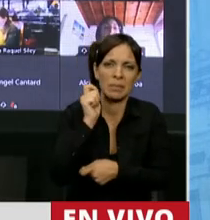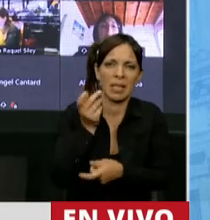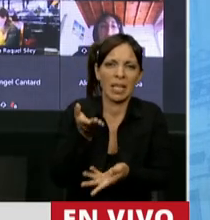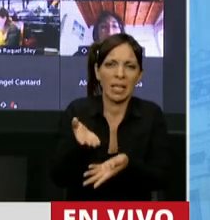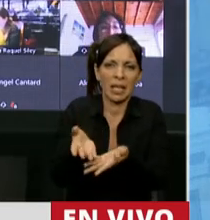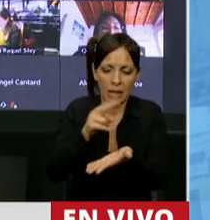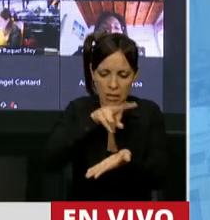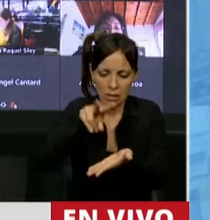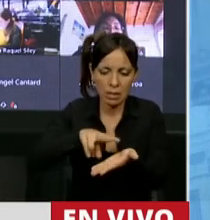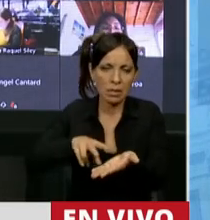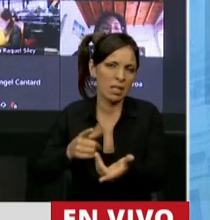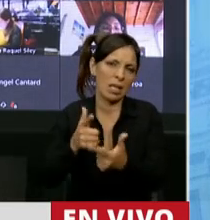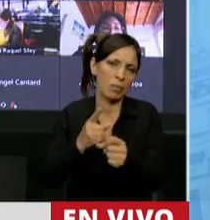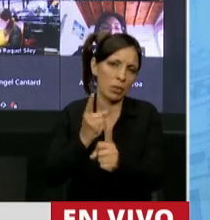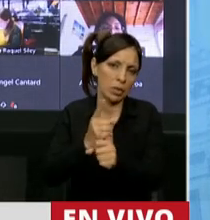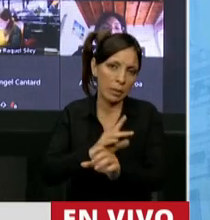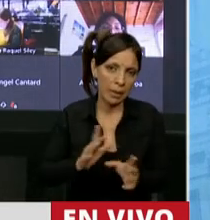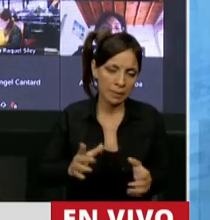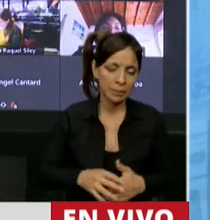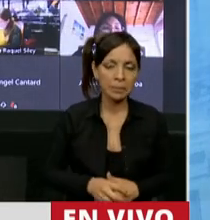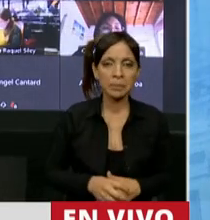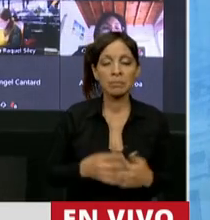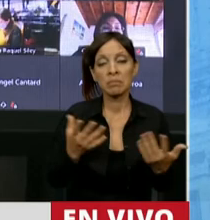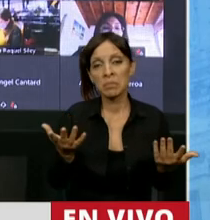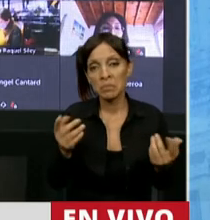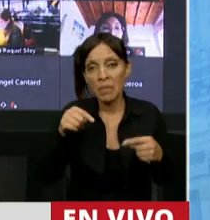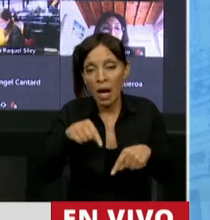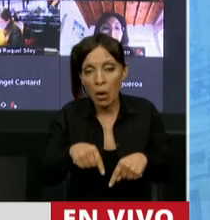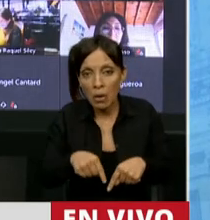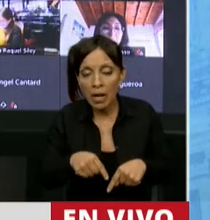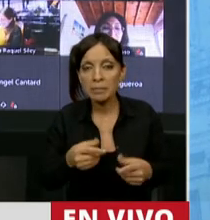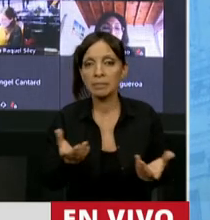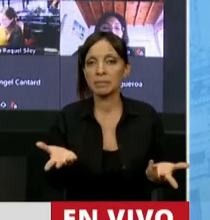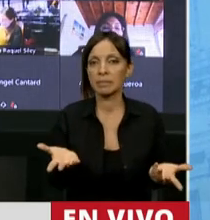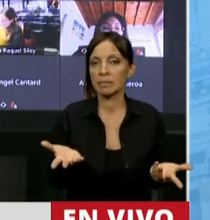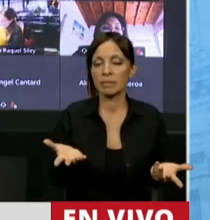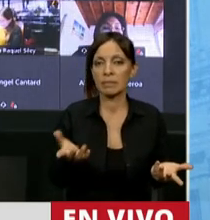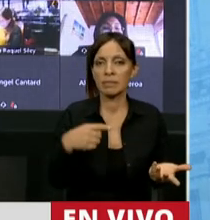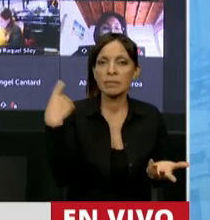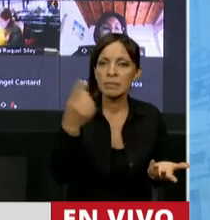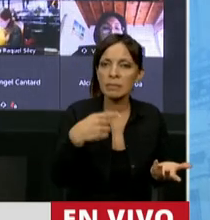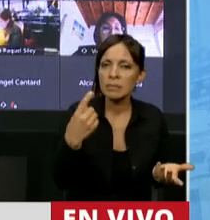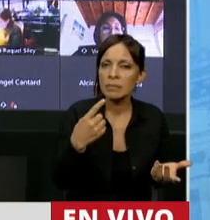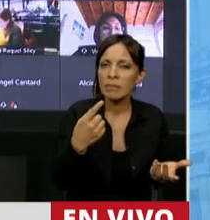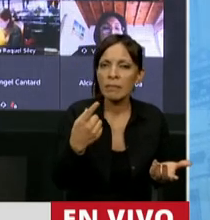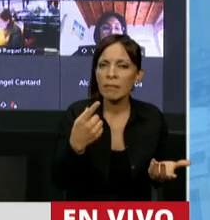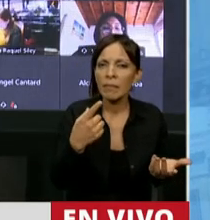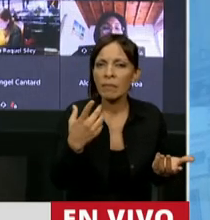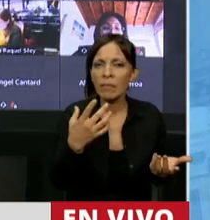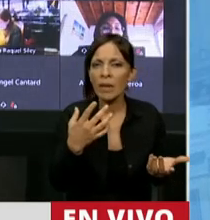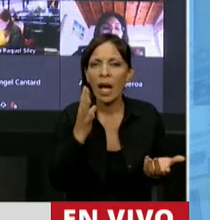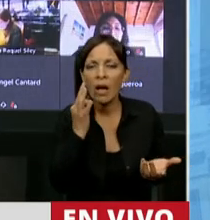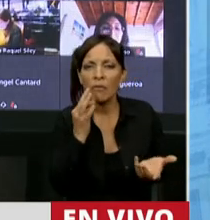trabajo de leerlas. Entonces, que a esta altura no hayamos podido encontrar